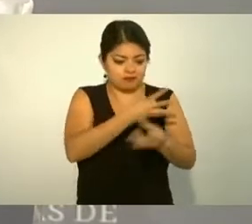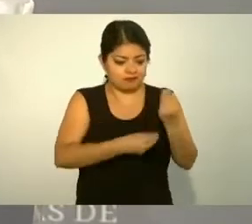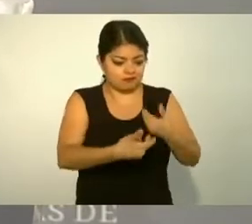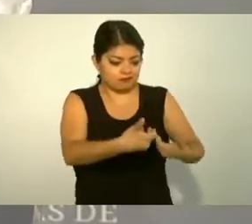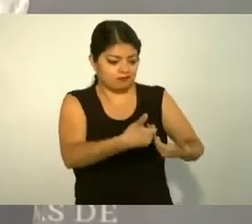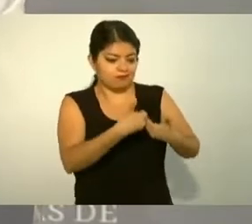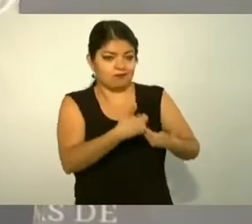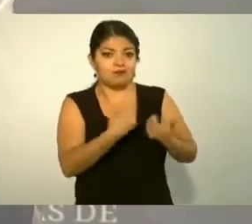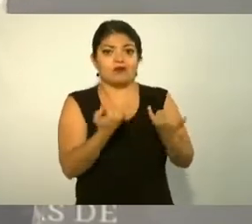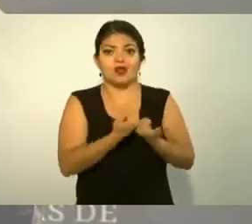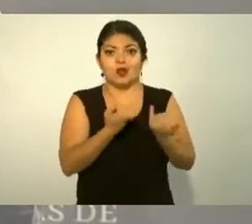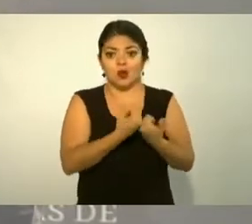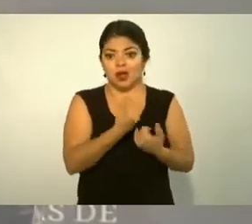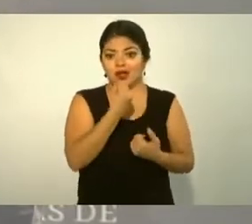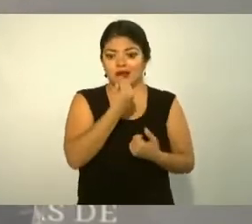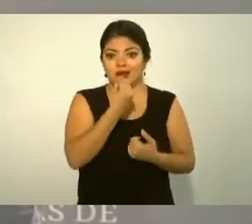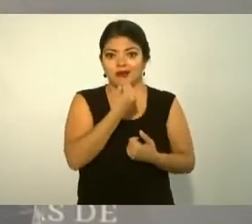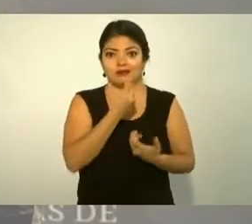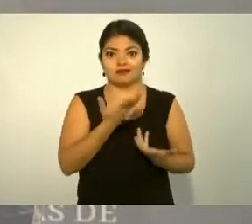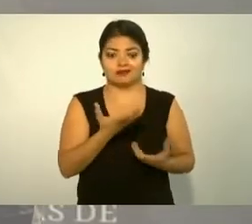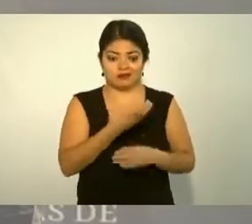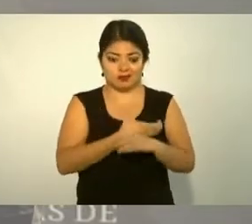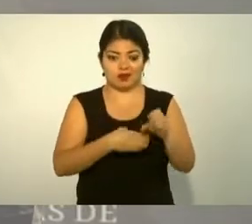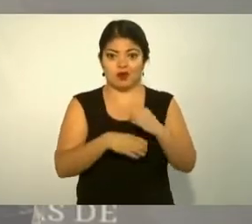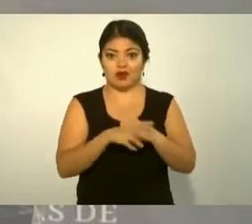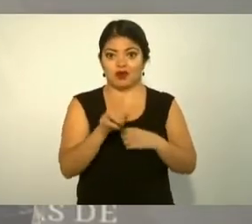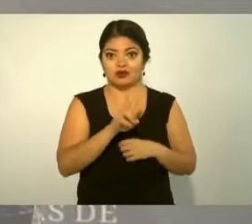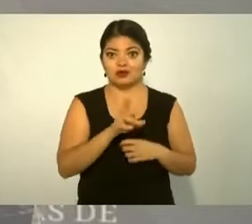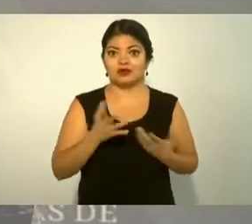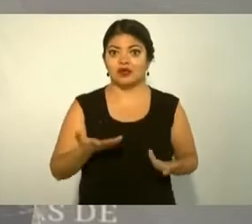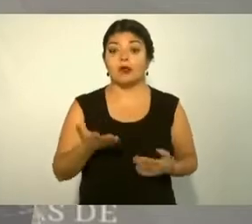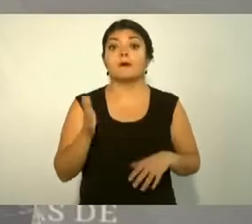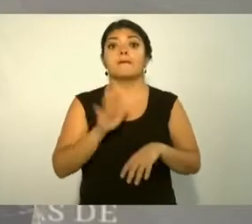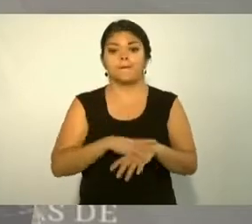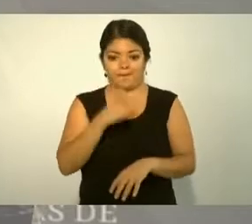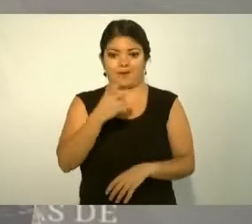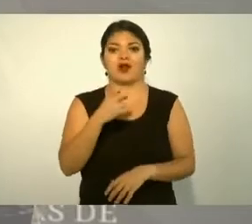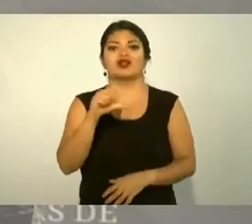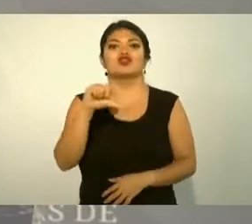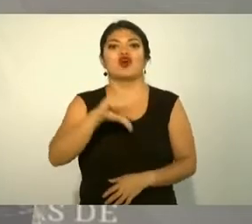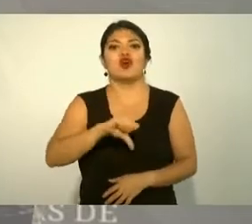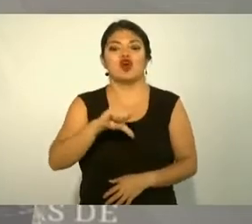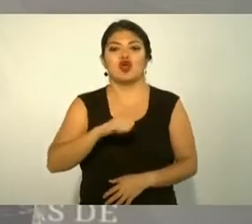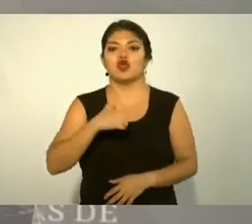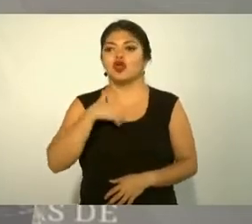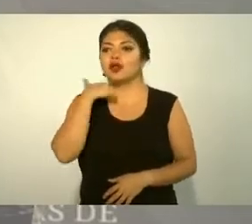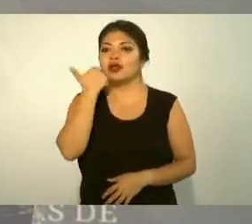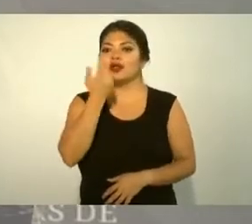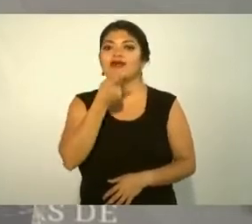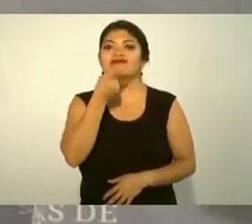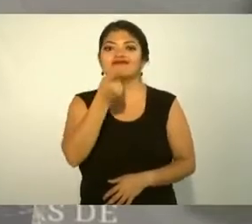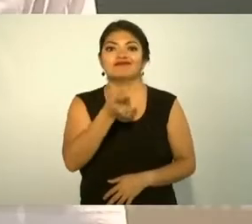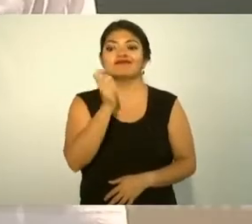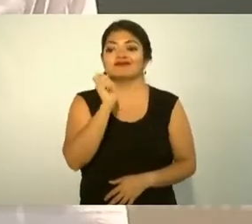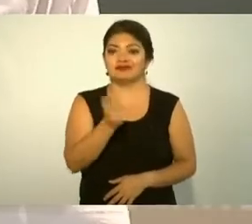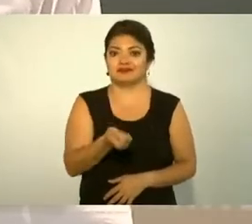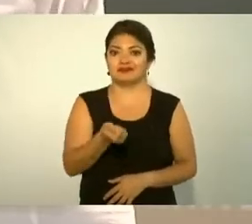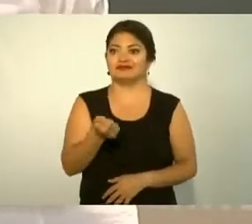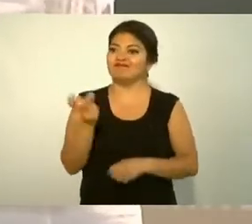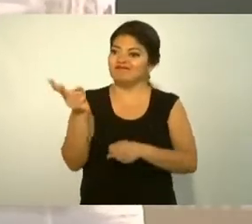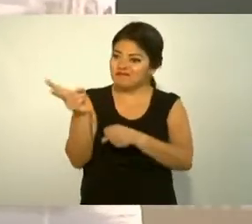energéticos por eso yo vengo pues a convocarles para que